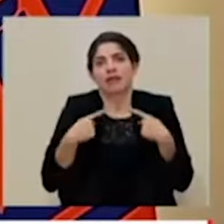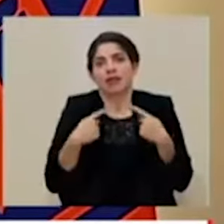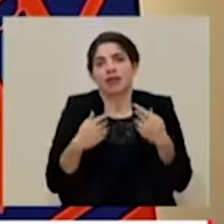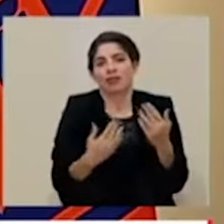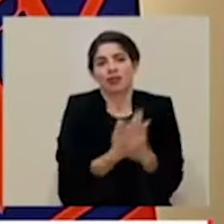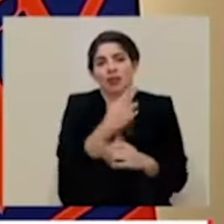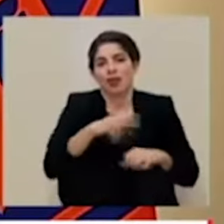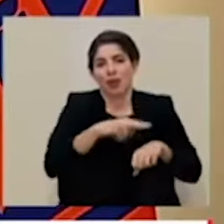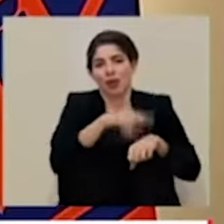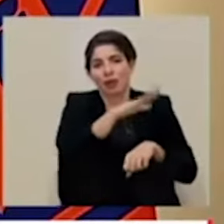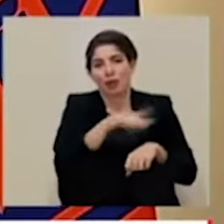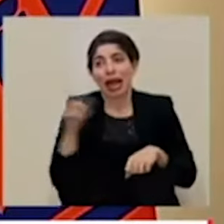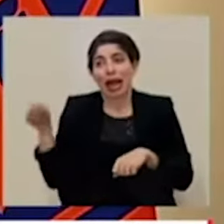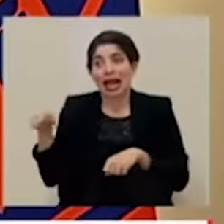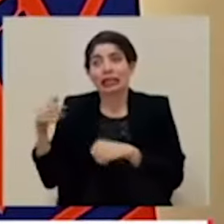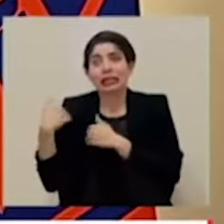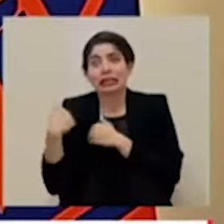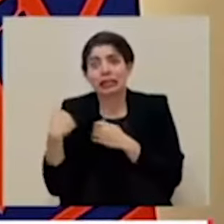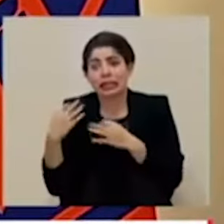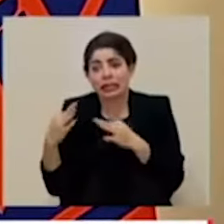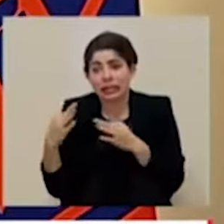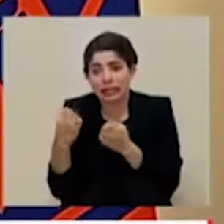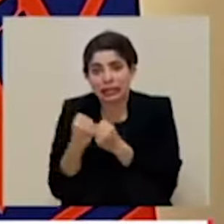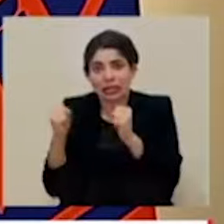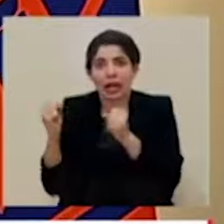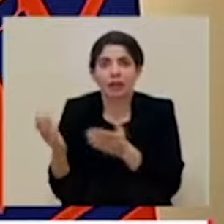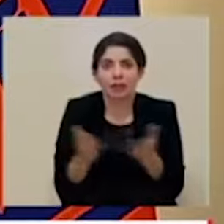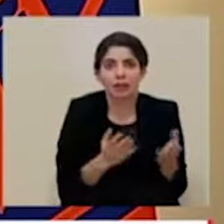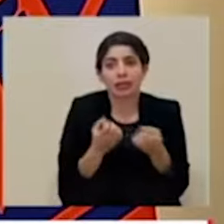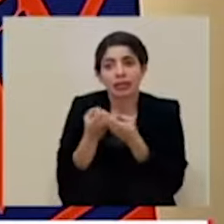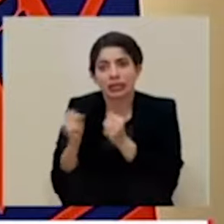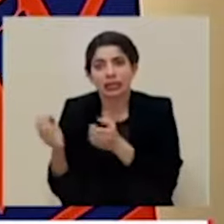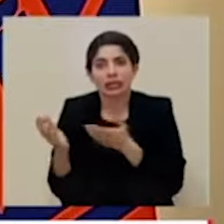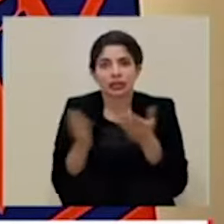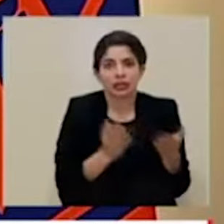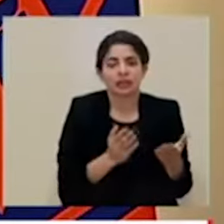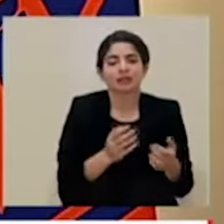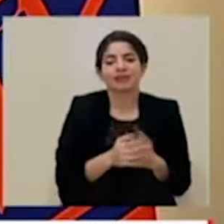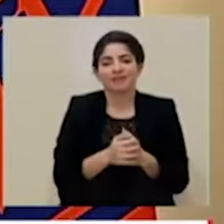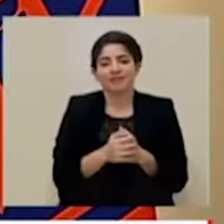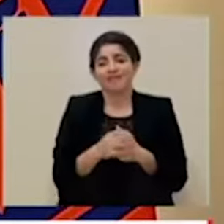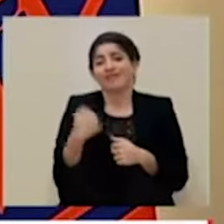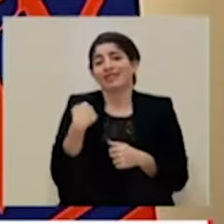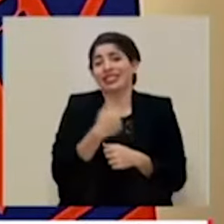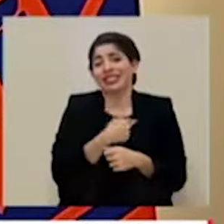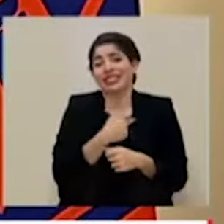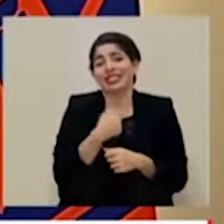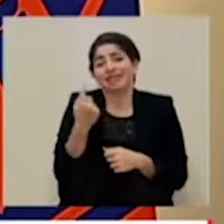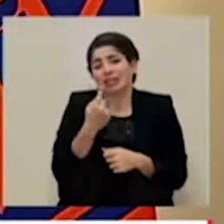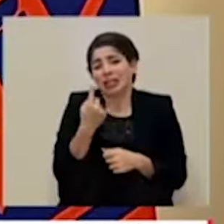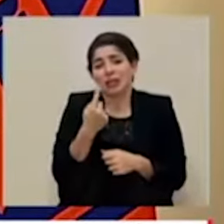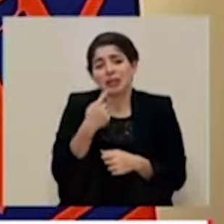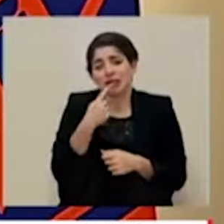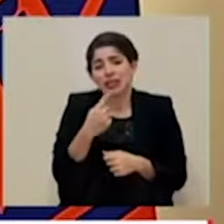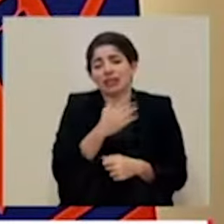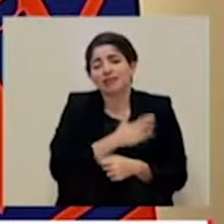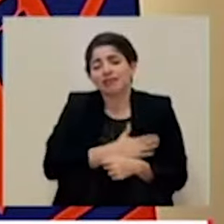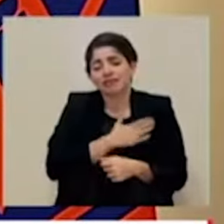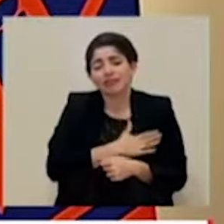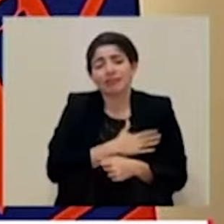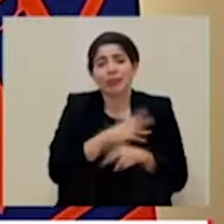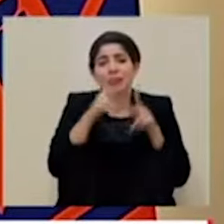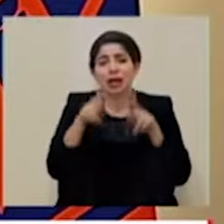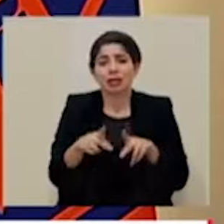normalidad y al igual que siempre lo hacemos pues nos las condolencias para todas las personas que han